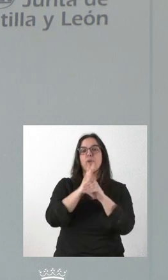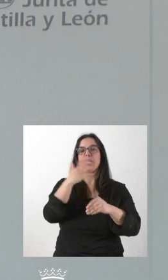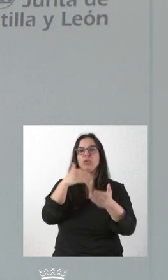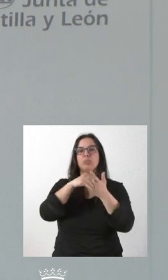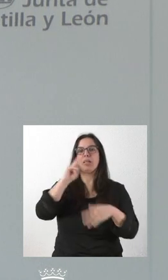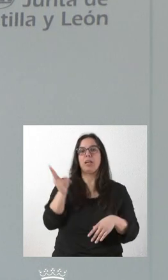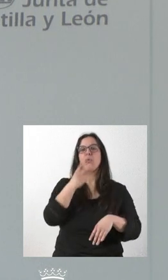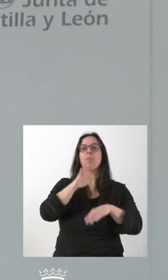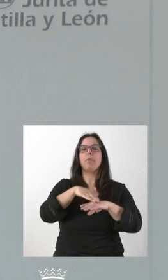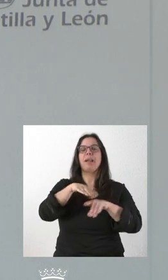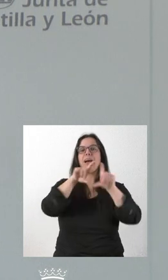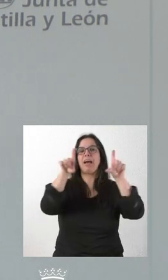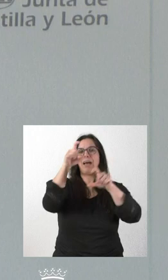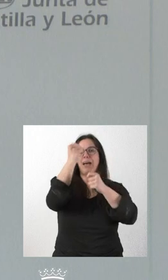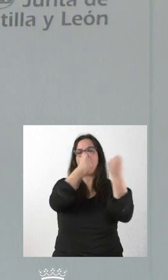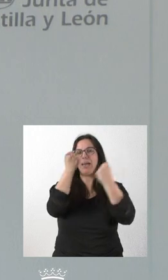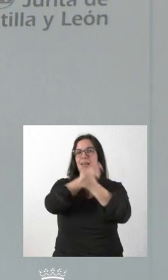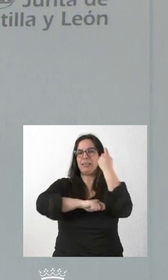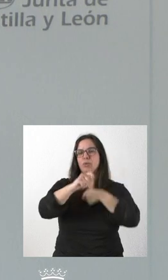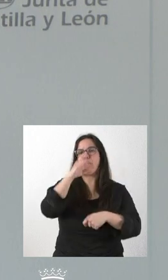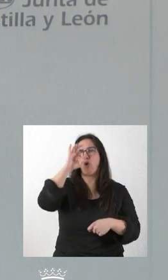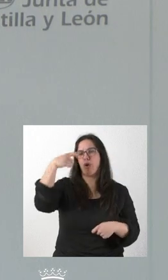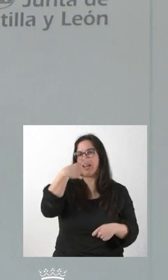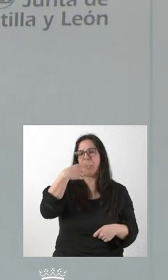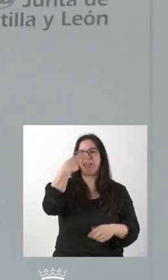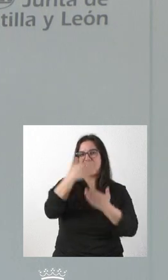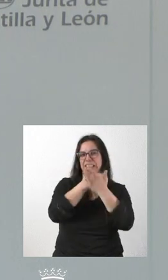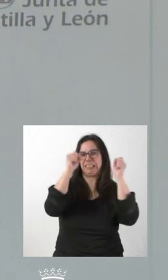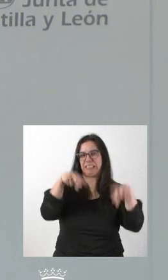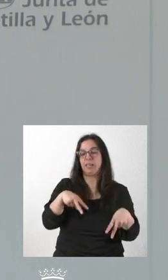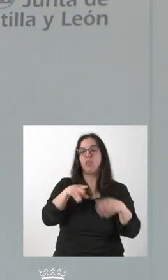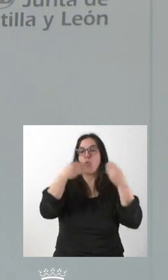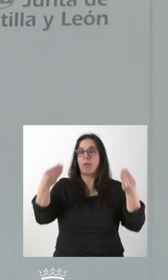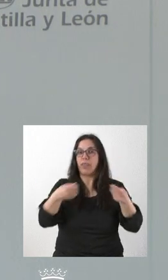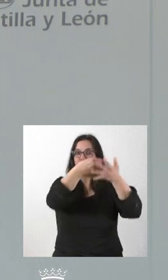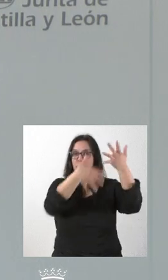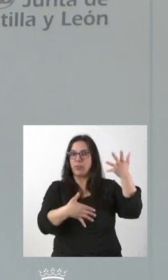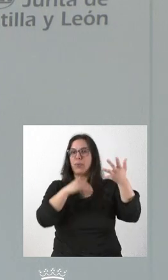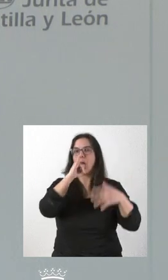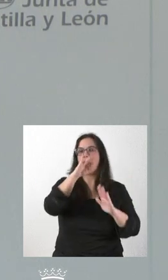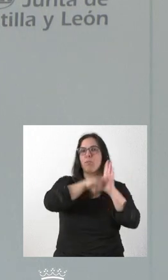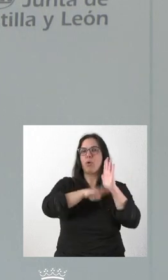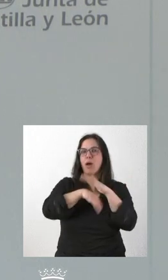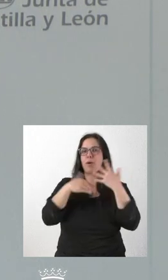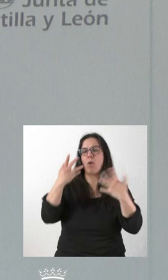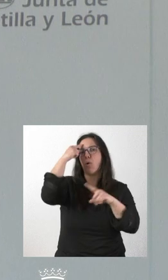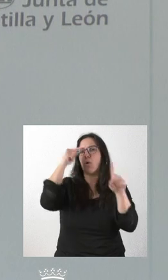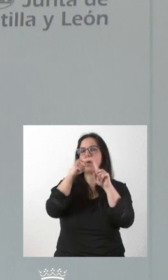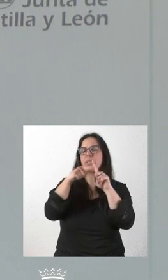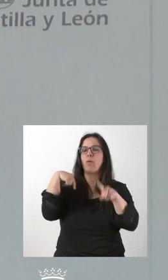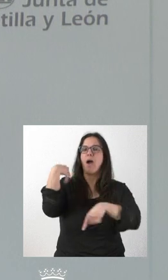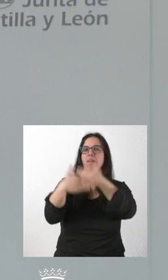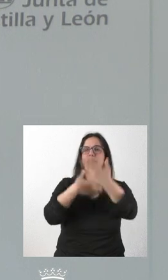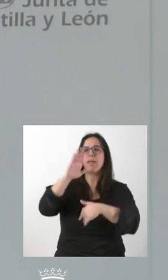para diversas entidades sin ánimo de lucro. Y tienen ustedes la documentación de la descripción del programa y su objetivo avanzando